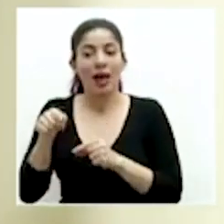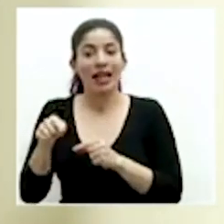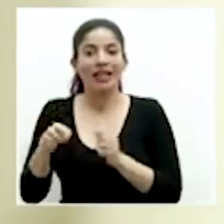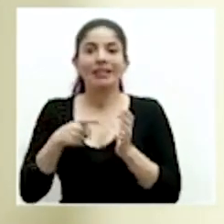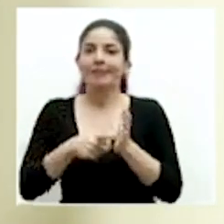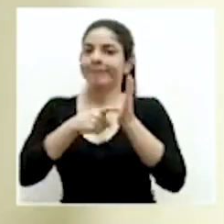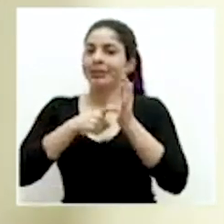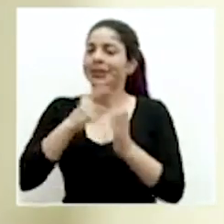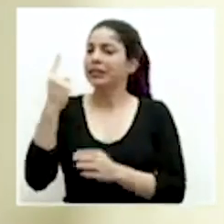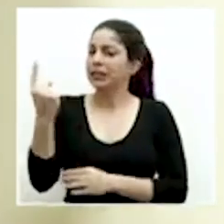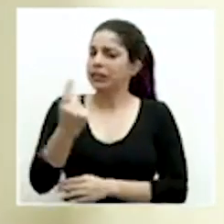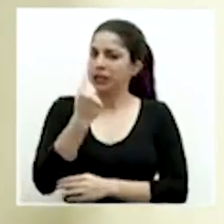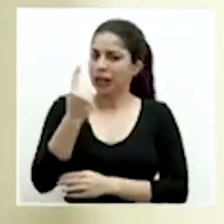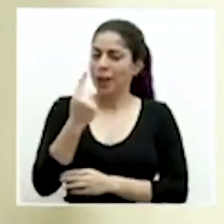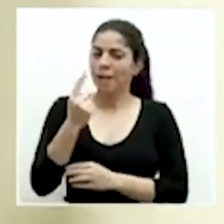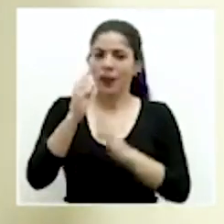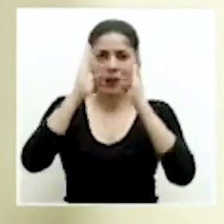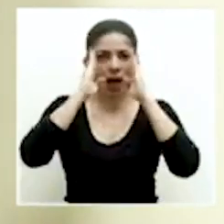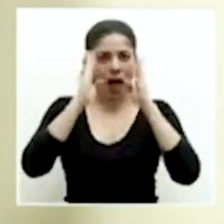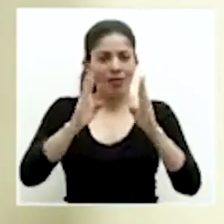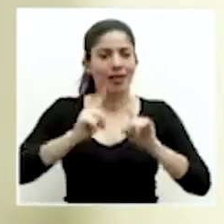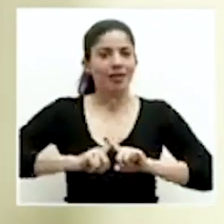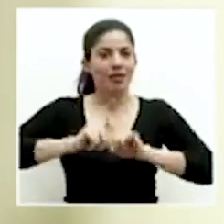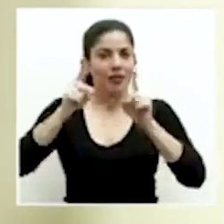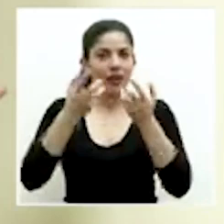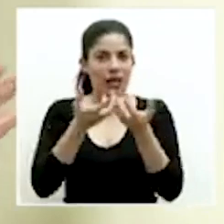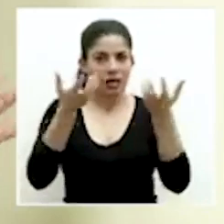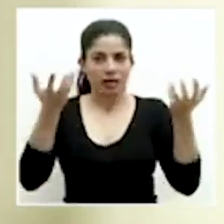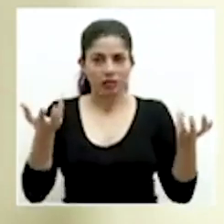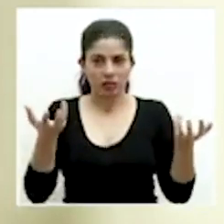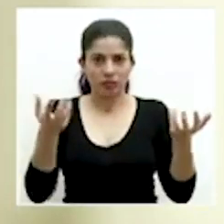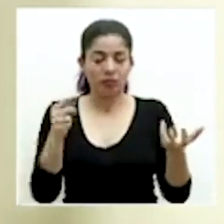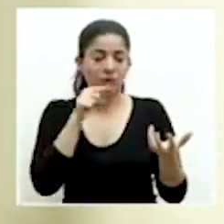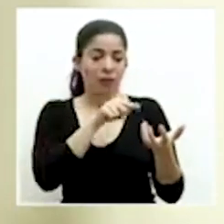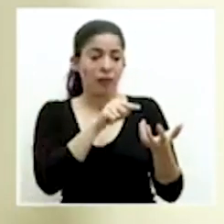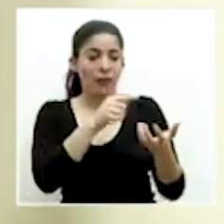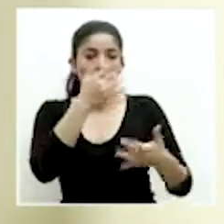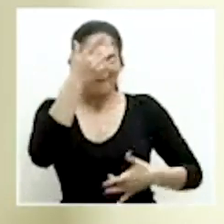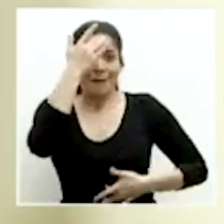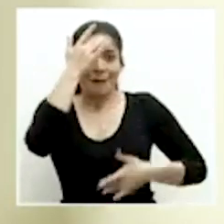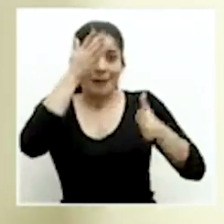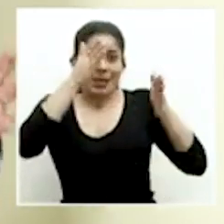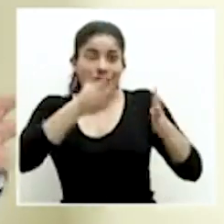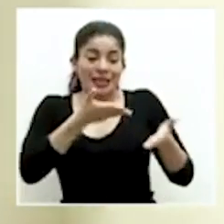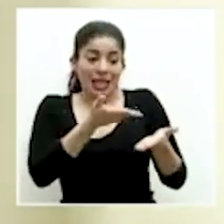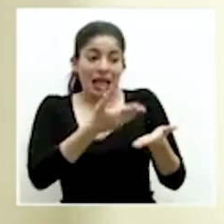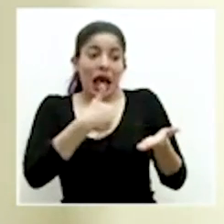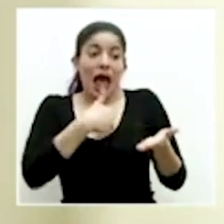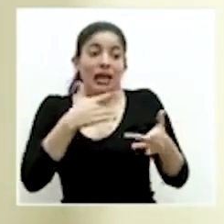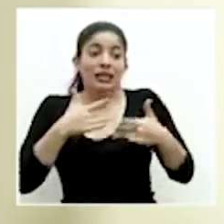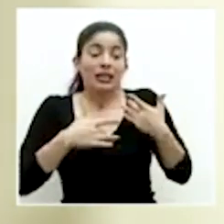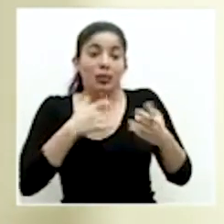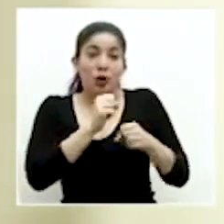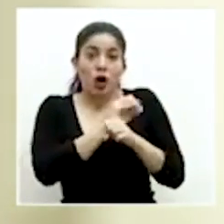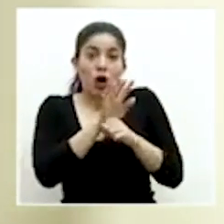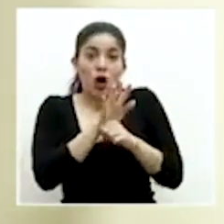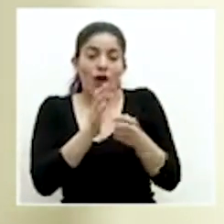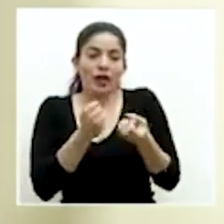de que siempre mantengamos una atención diferenciada de aquellos pacientes o personas que vengan con síntomas de COVID